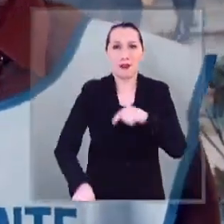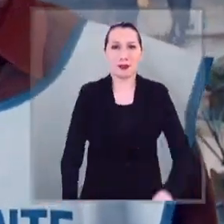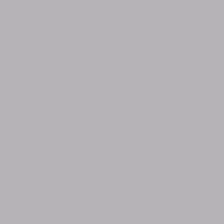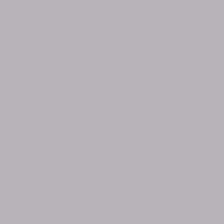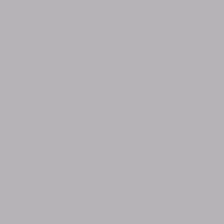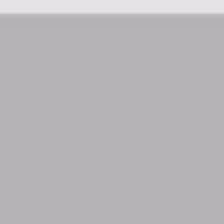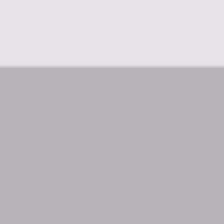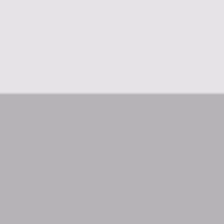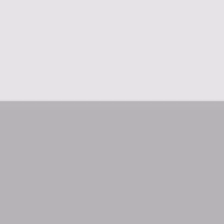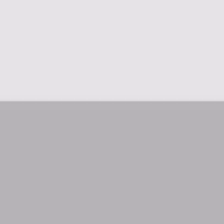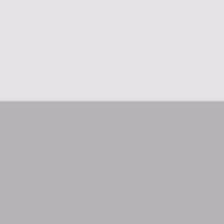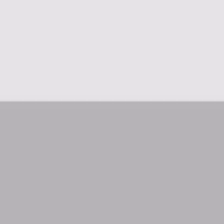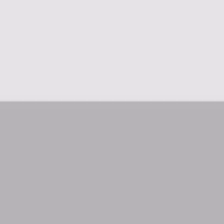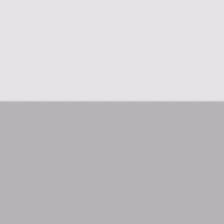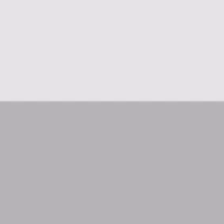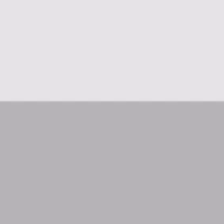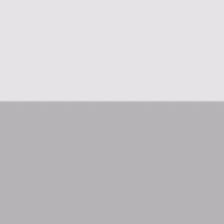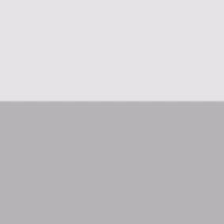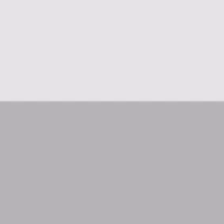Apruebo.